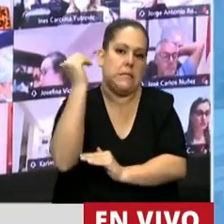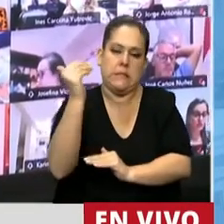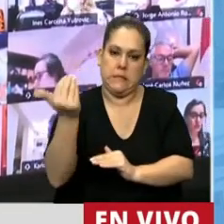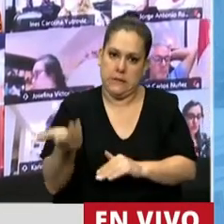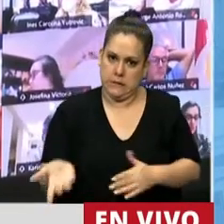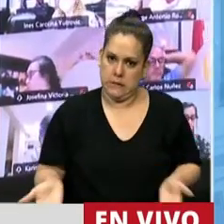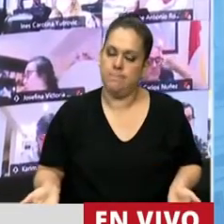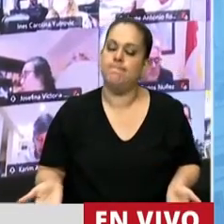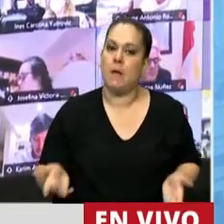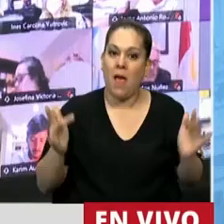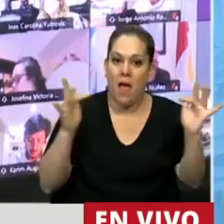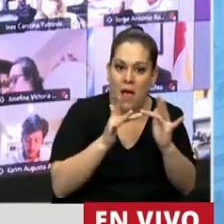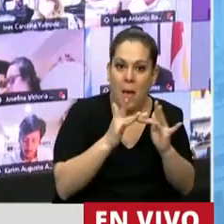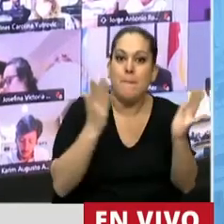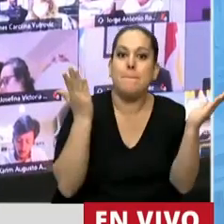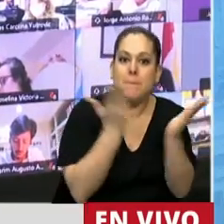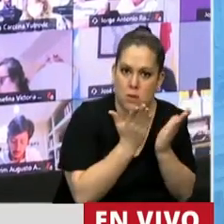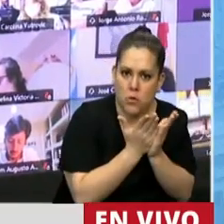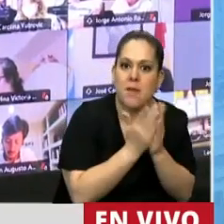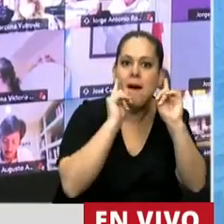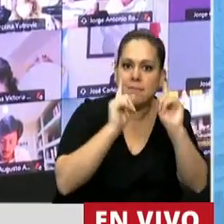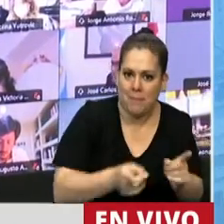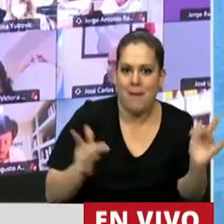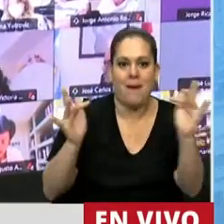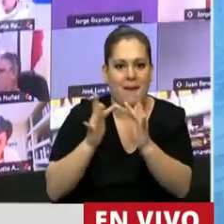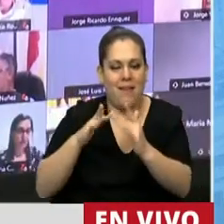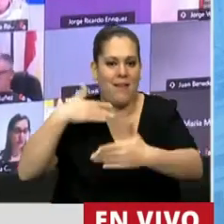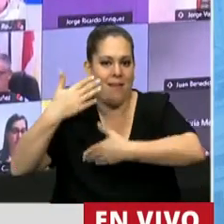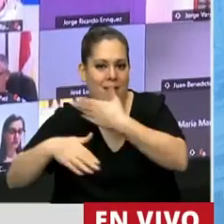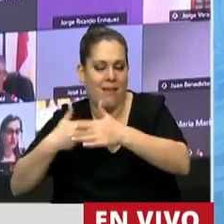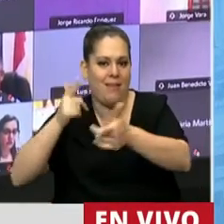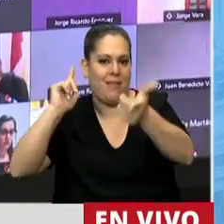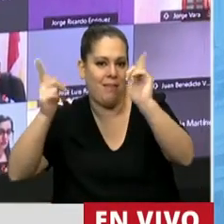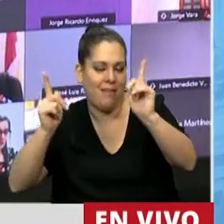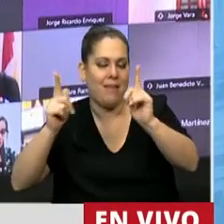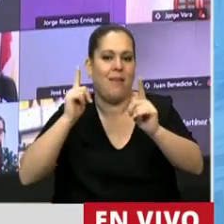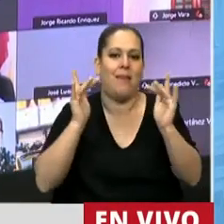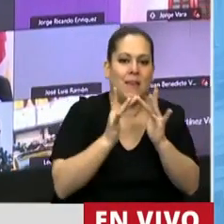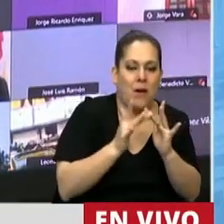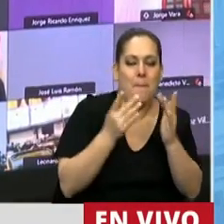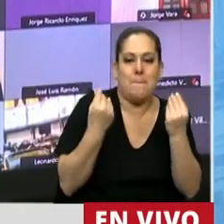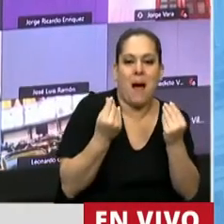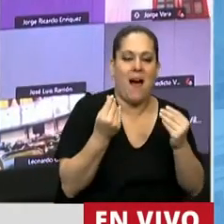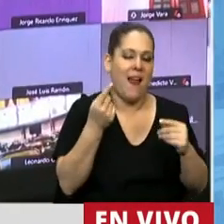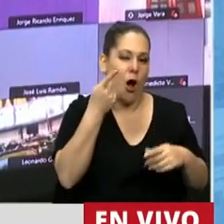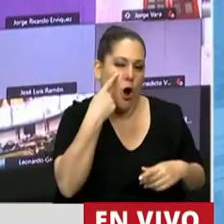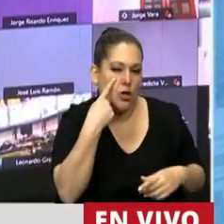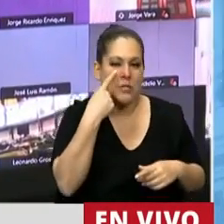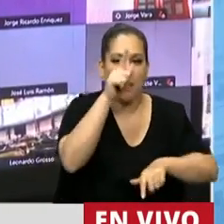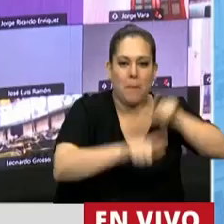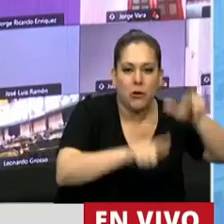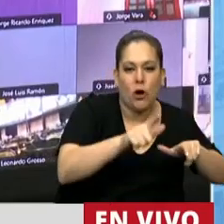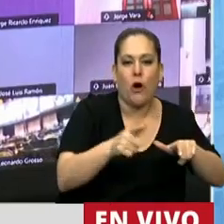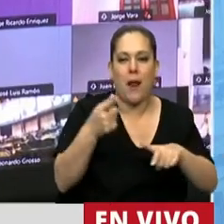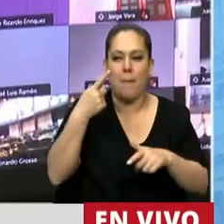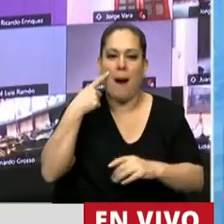conectan para estudiar, sino que también se conectan para divertirse, para informarse, para encontrarse o conocer amigos. Hoy